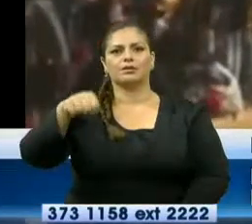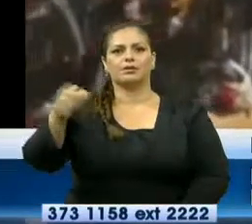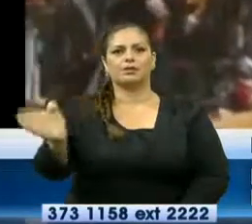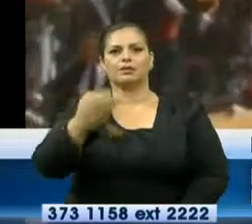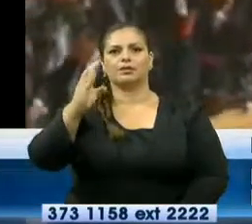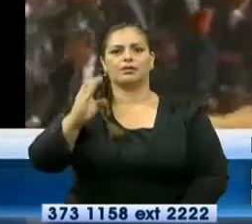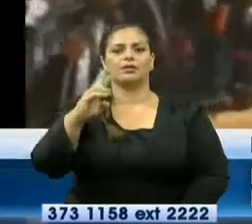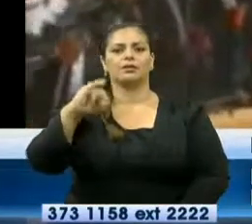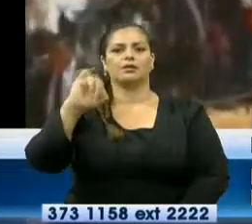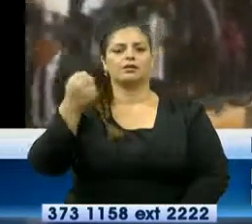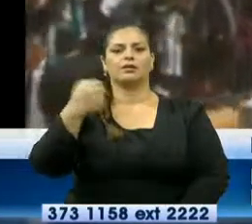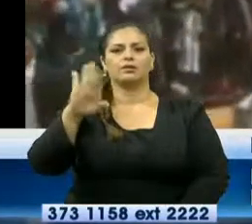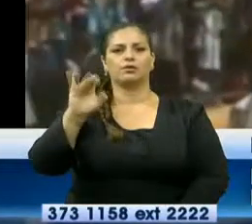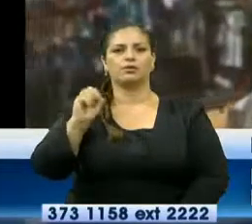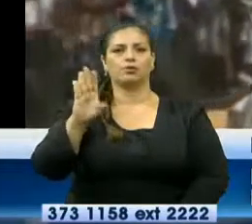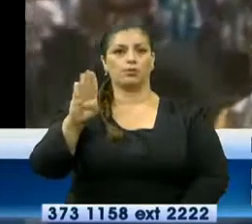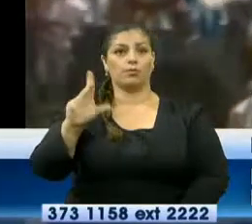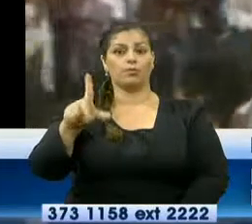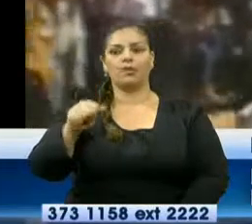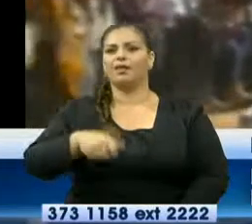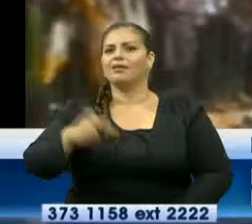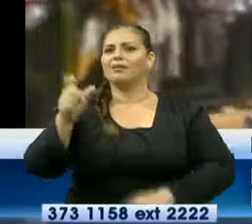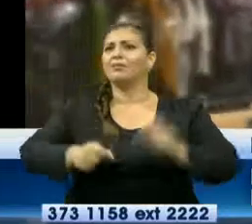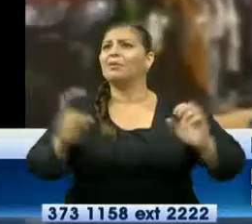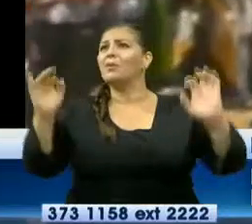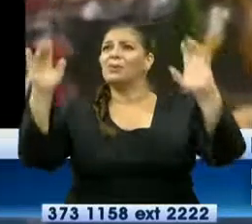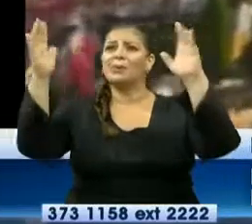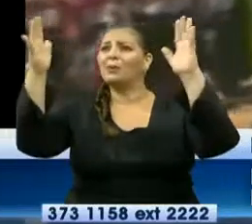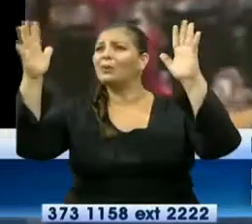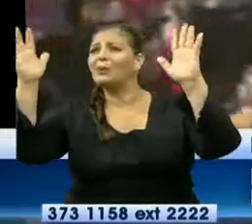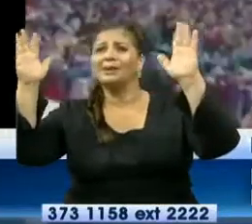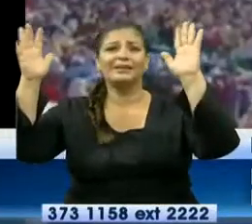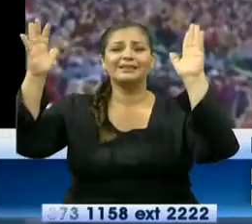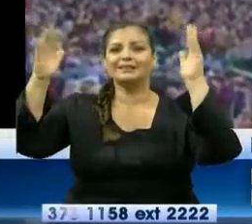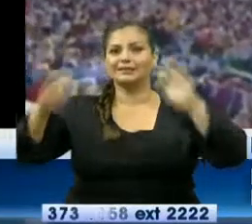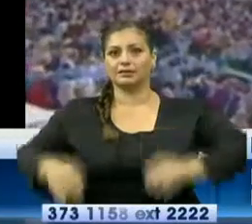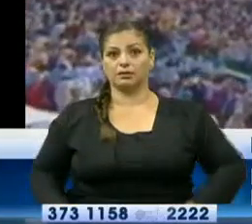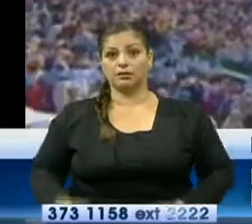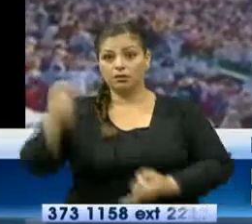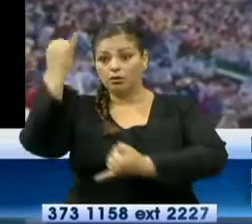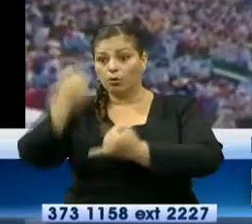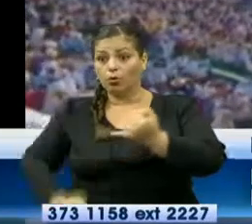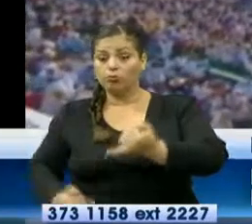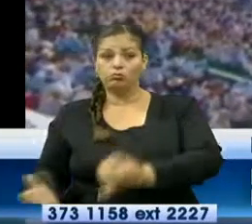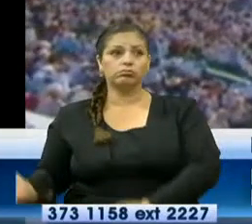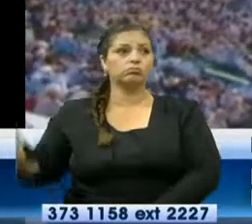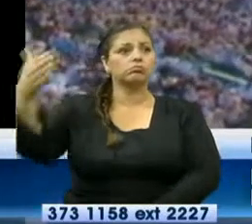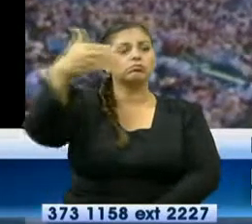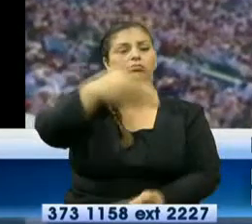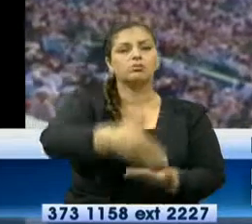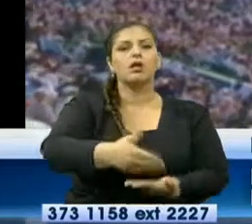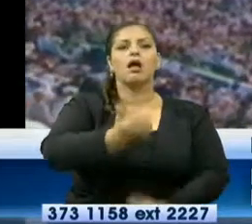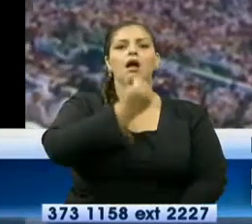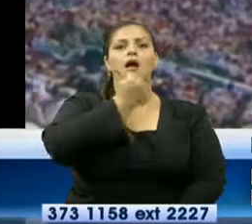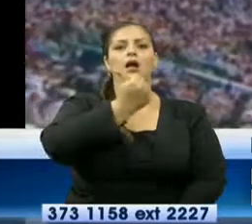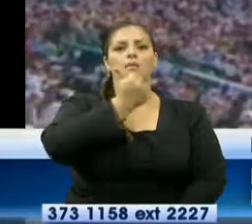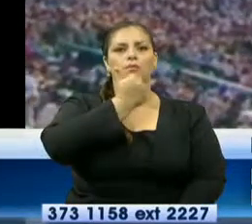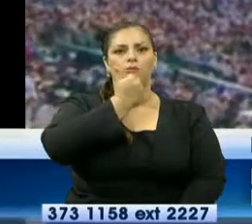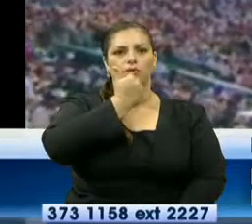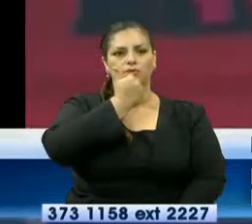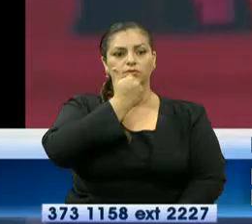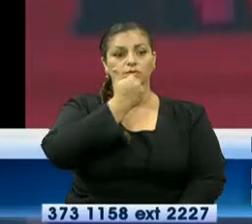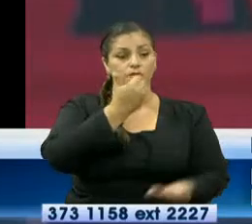Sostuvo también un almuerzo con indígenas para luego partir hacia Tuxtla, donde ofició una misa en el estadio de